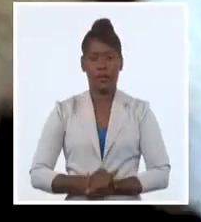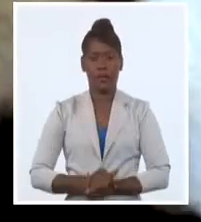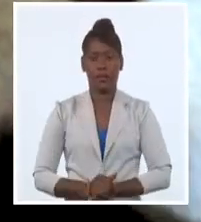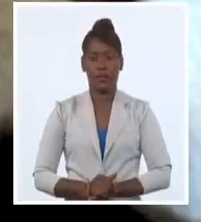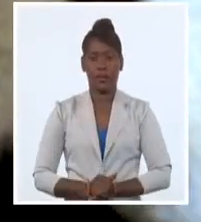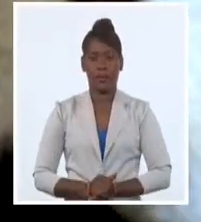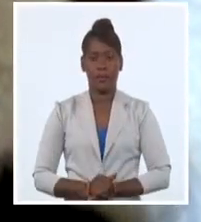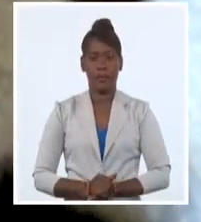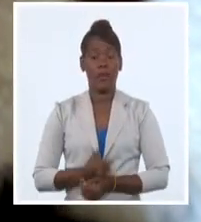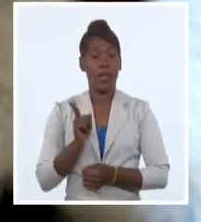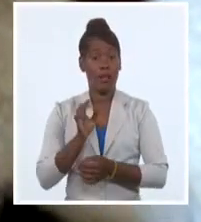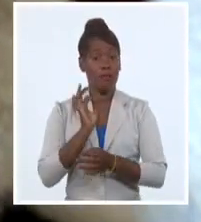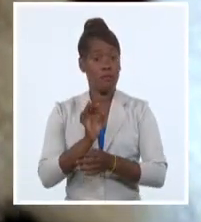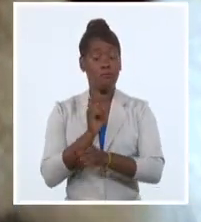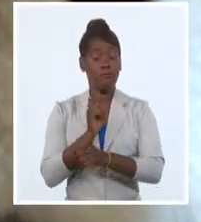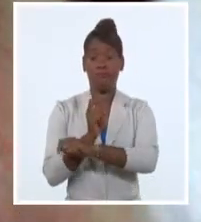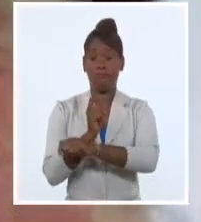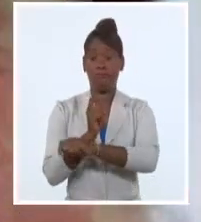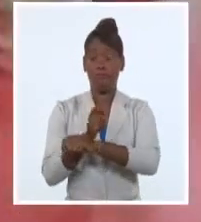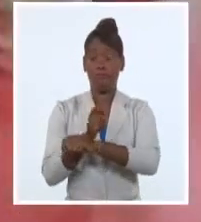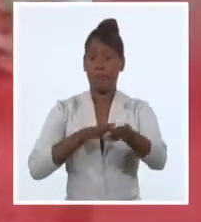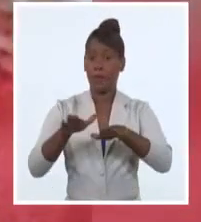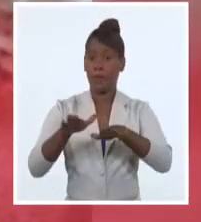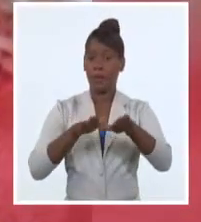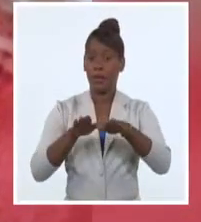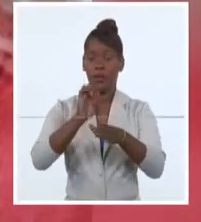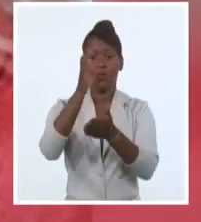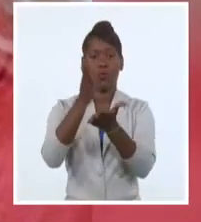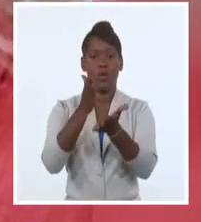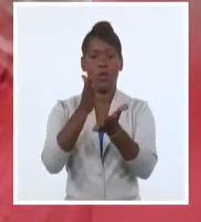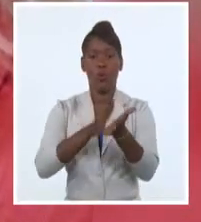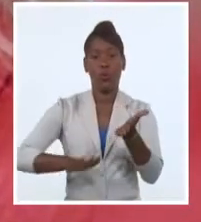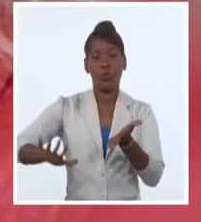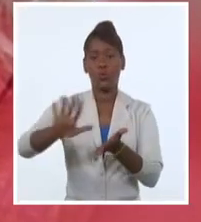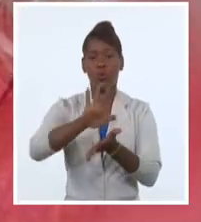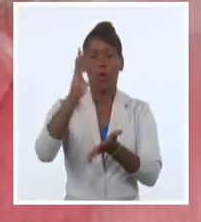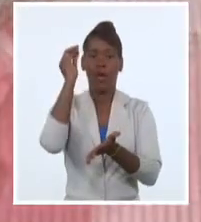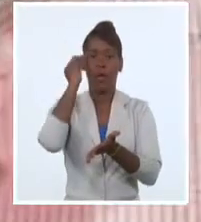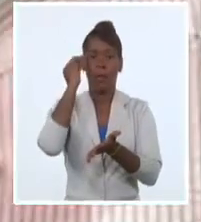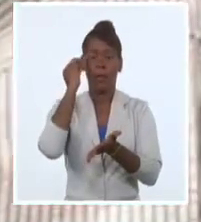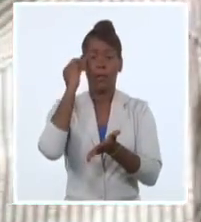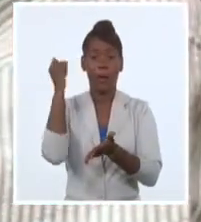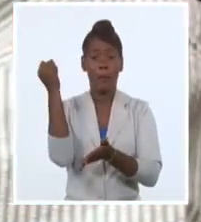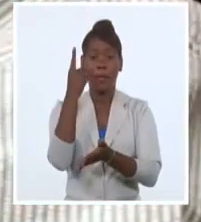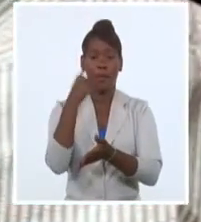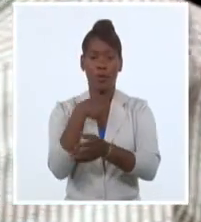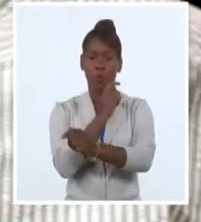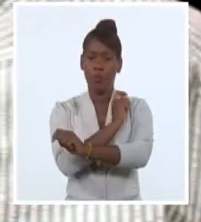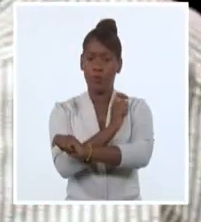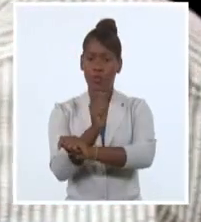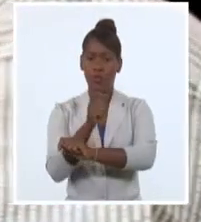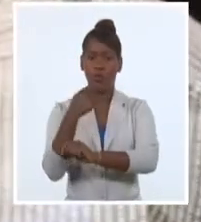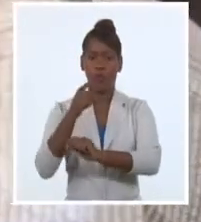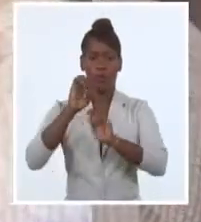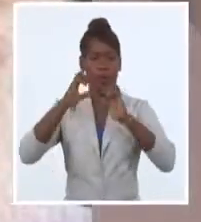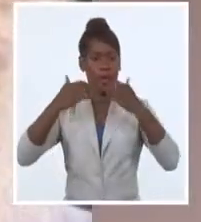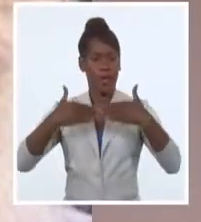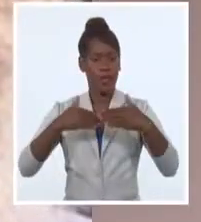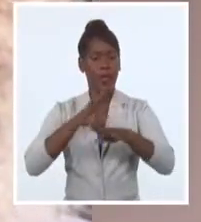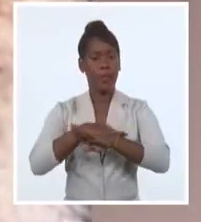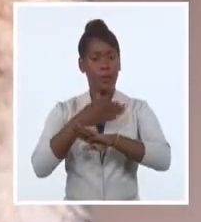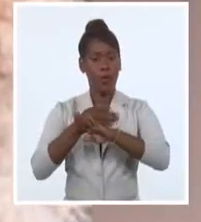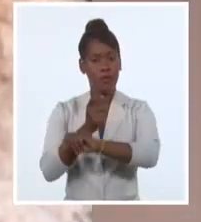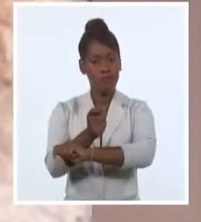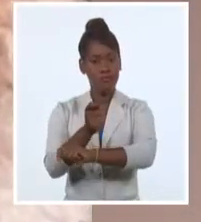Trabajó para construir una educación de la esperanza, entendiendo que el mejor testimonio de cualquier maestro es su propia conducta. Lisandra